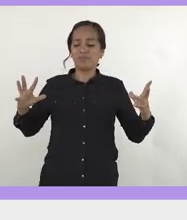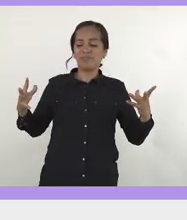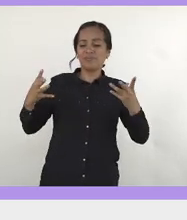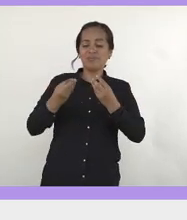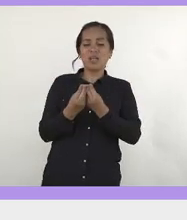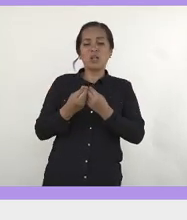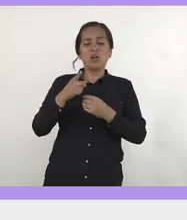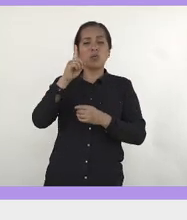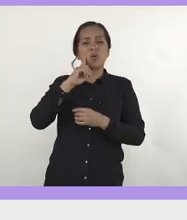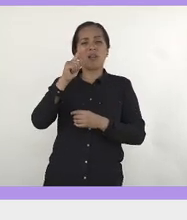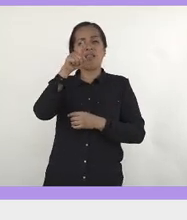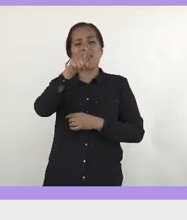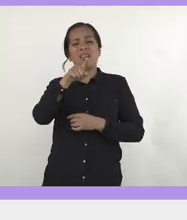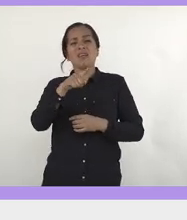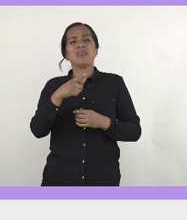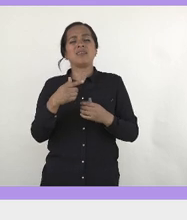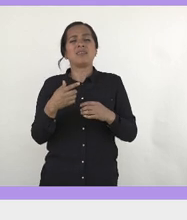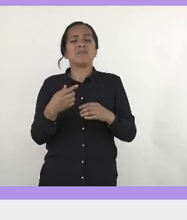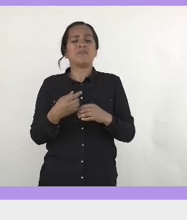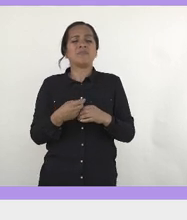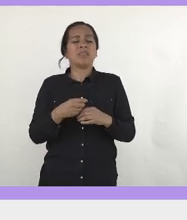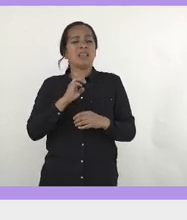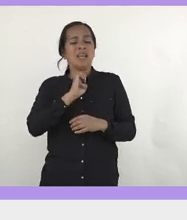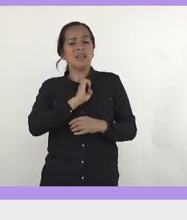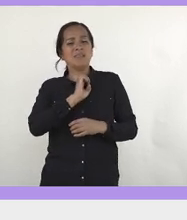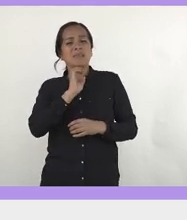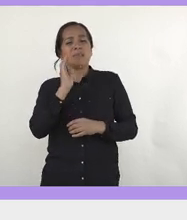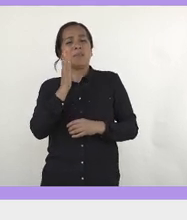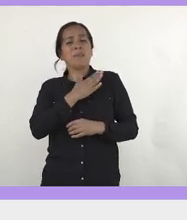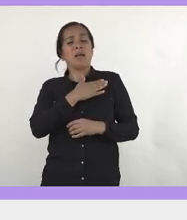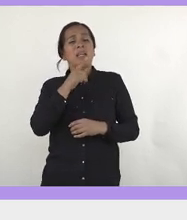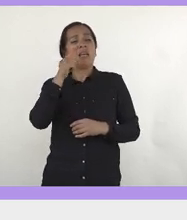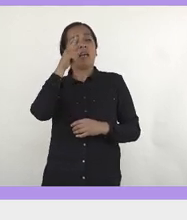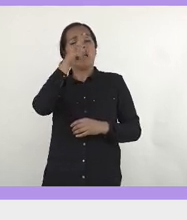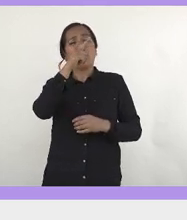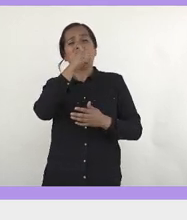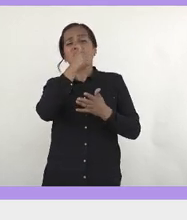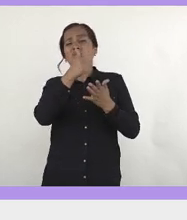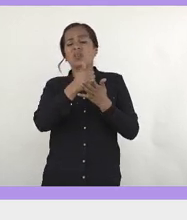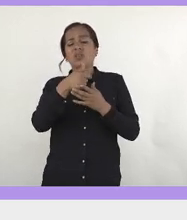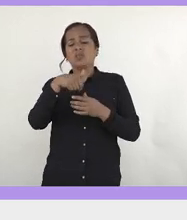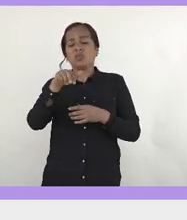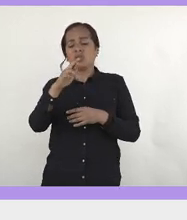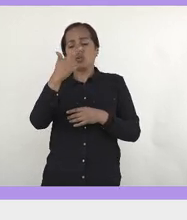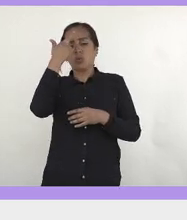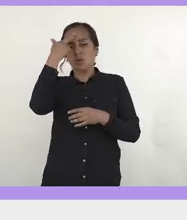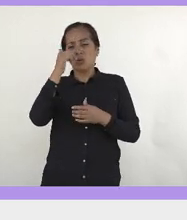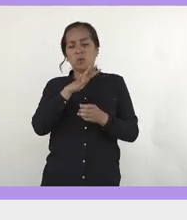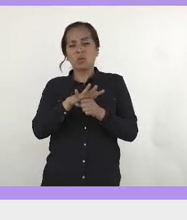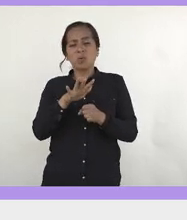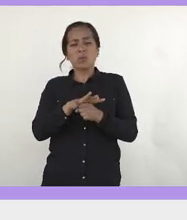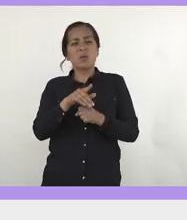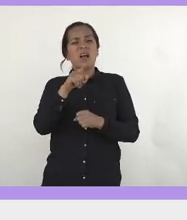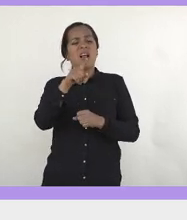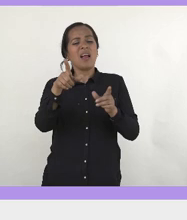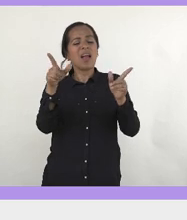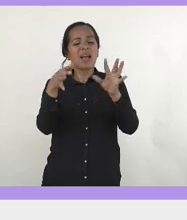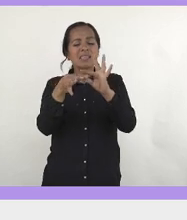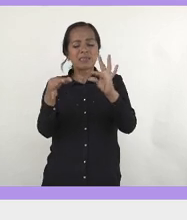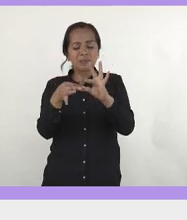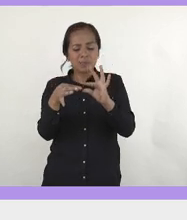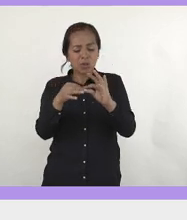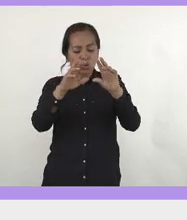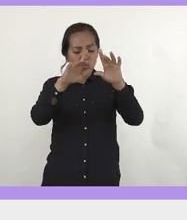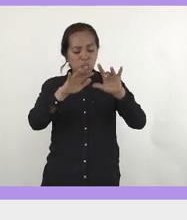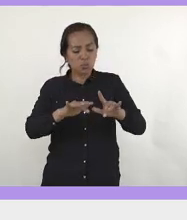en España, no recuerdo en qué ciudad, y ella, lo que hace es hacer la reseña de lo que pasó allí, pero a mí lo que me llamó